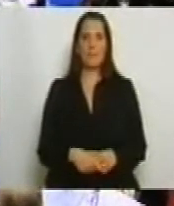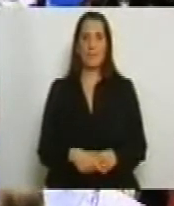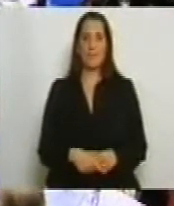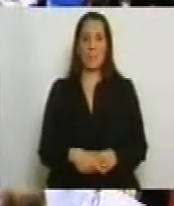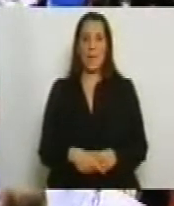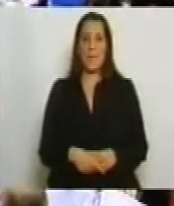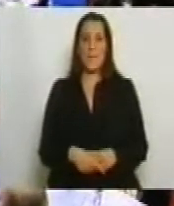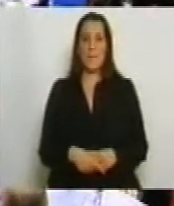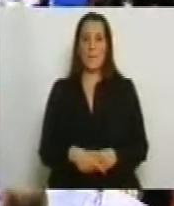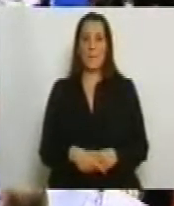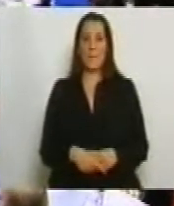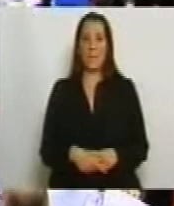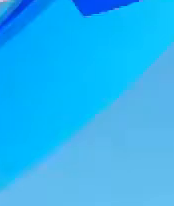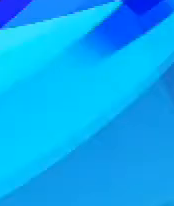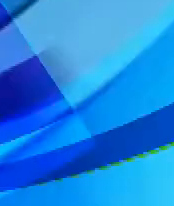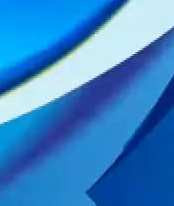comunicará al Honorable Senado.